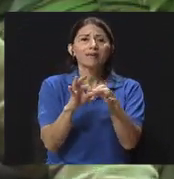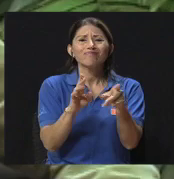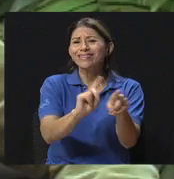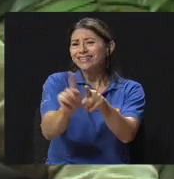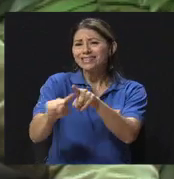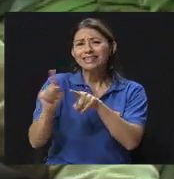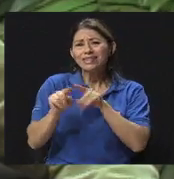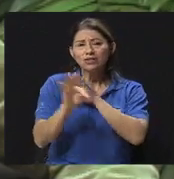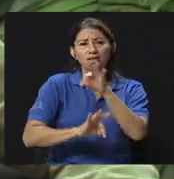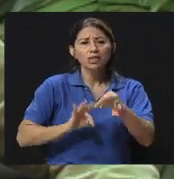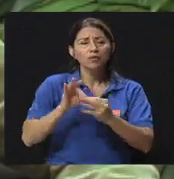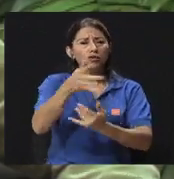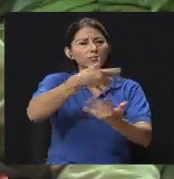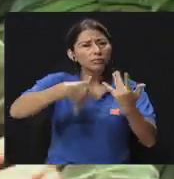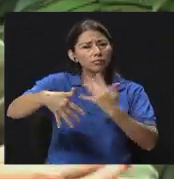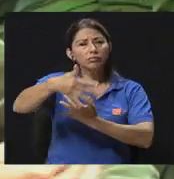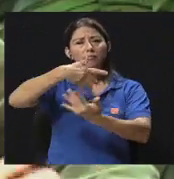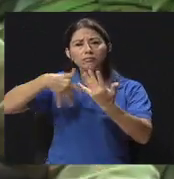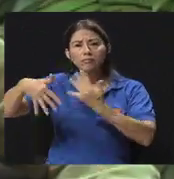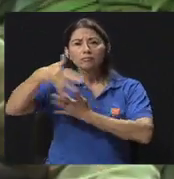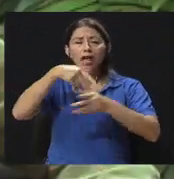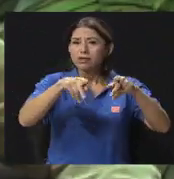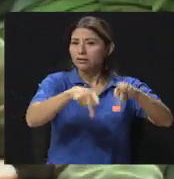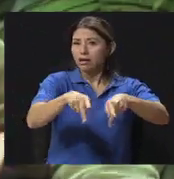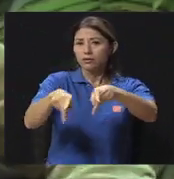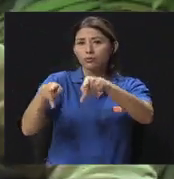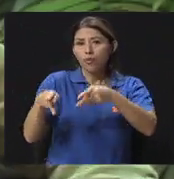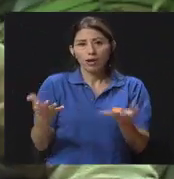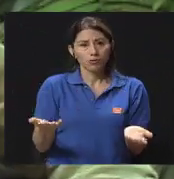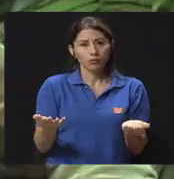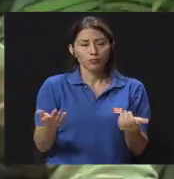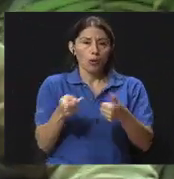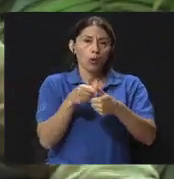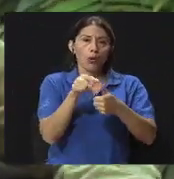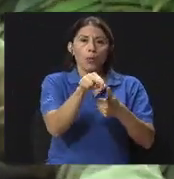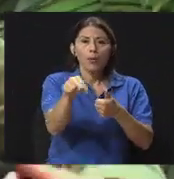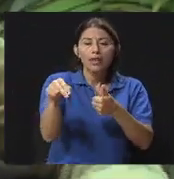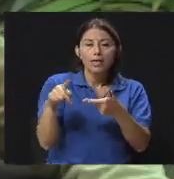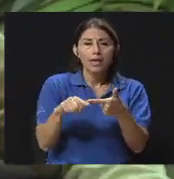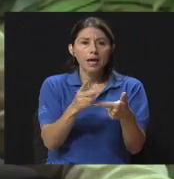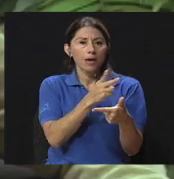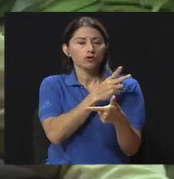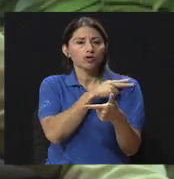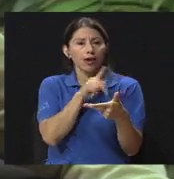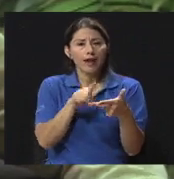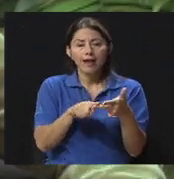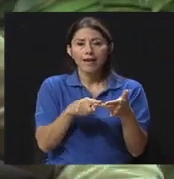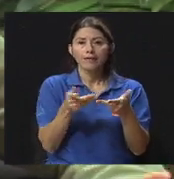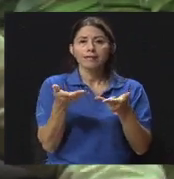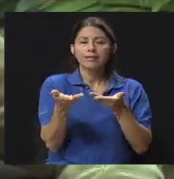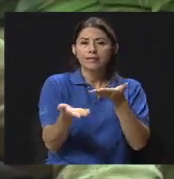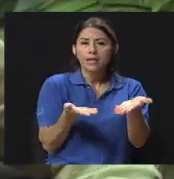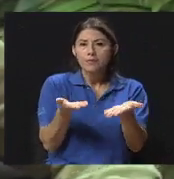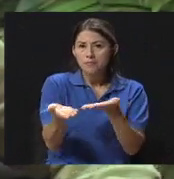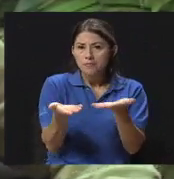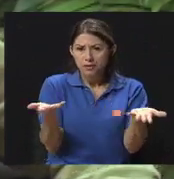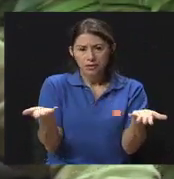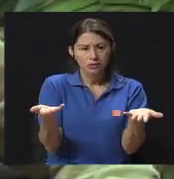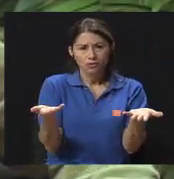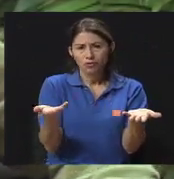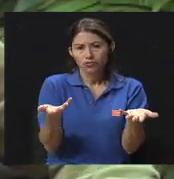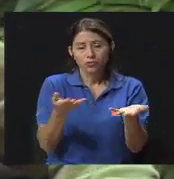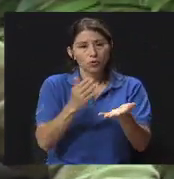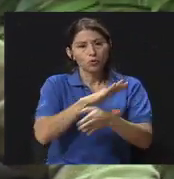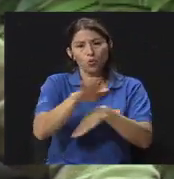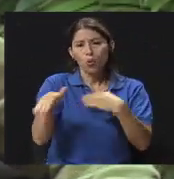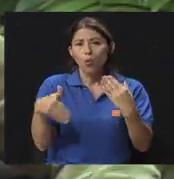interacción entre seres humanos, entre compañeros, con nuestras jefaturas, en los servicios también, o sea, nos abarcan en